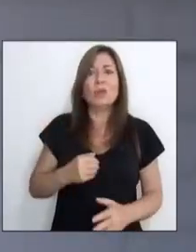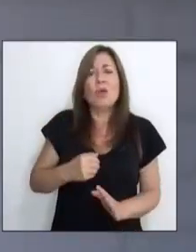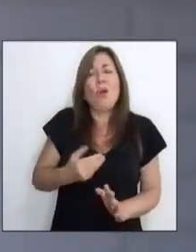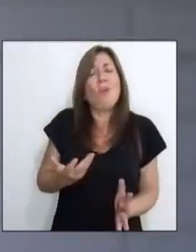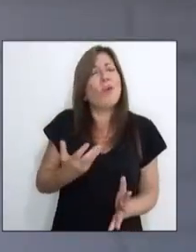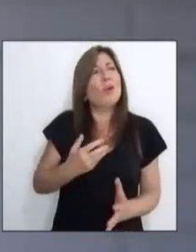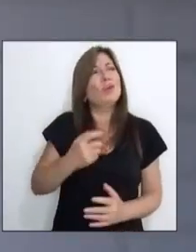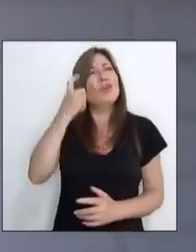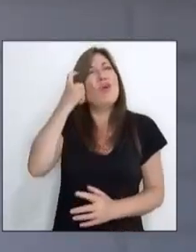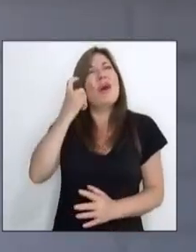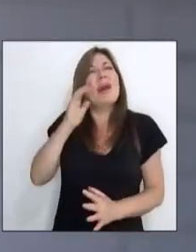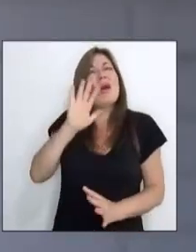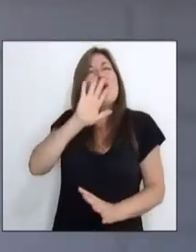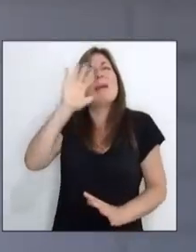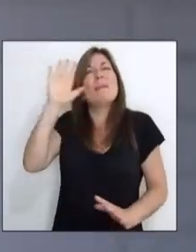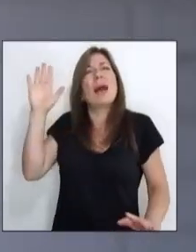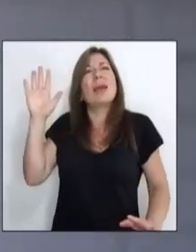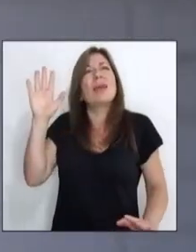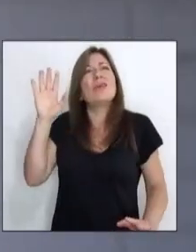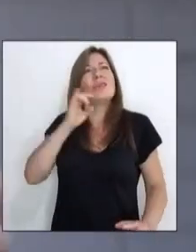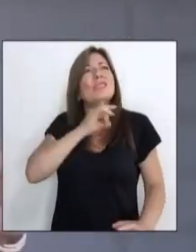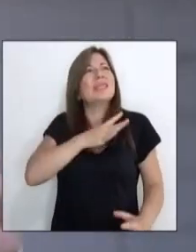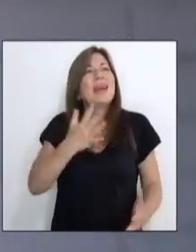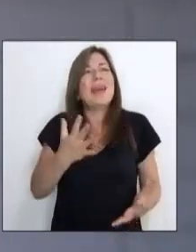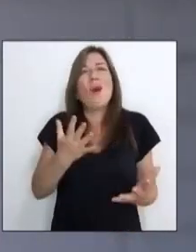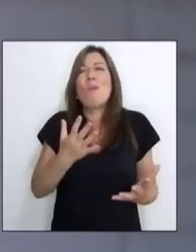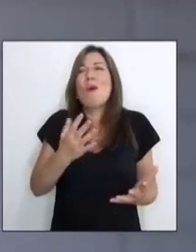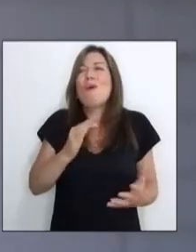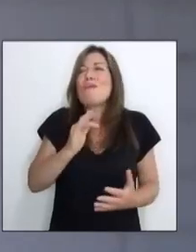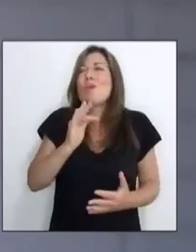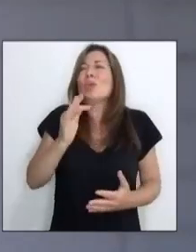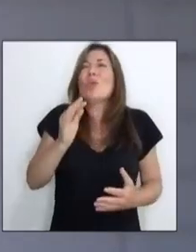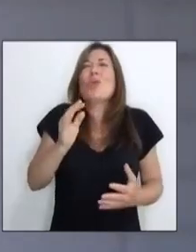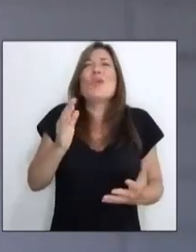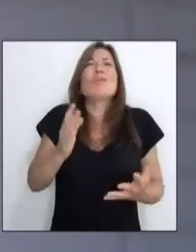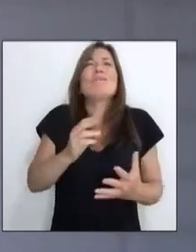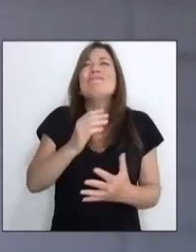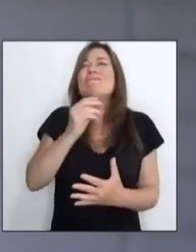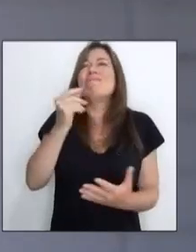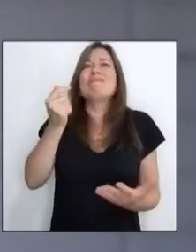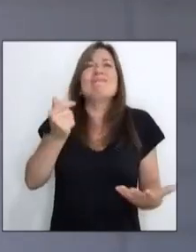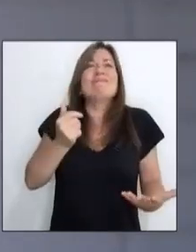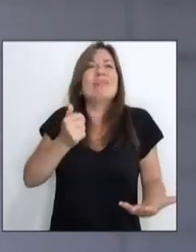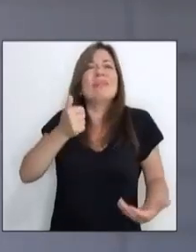me imagino a Chile con un sueño así ideal?